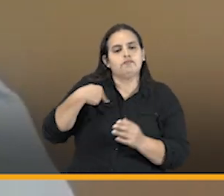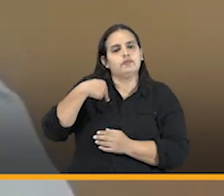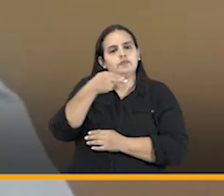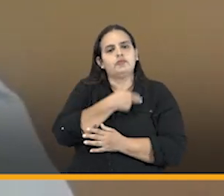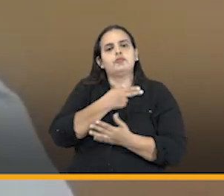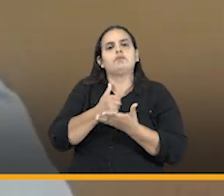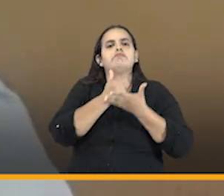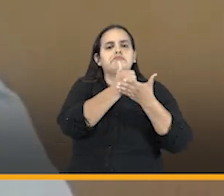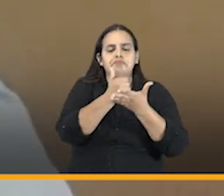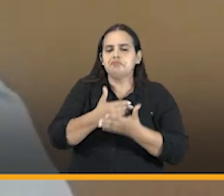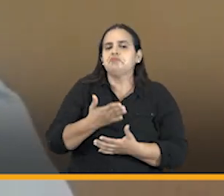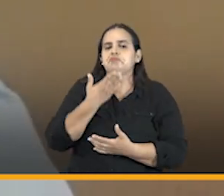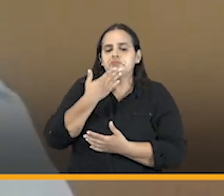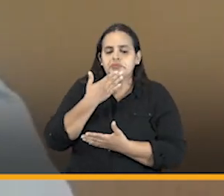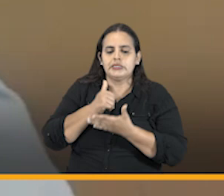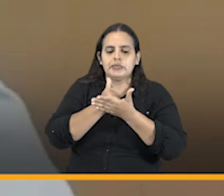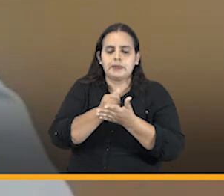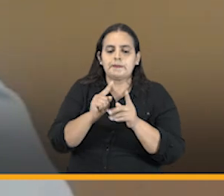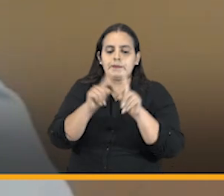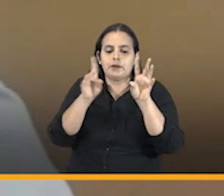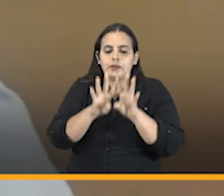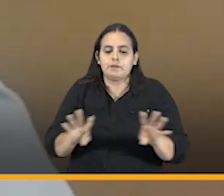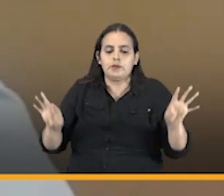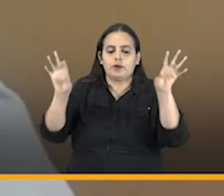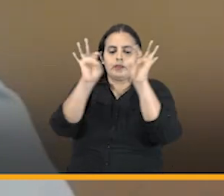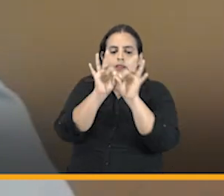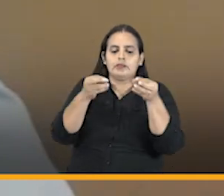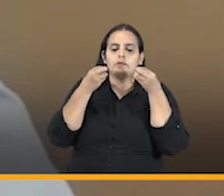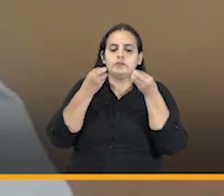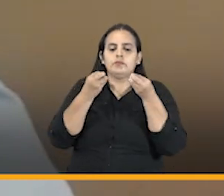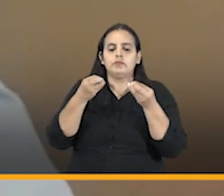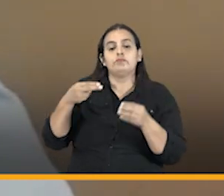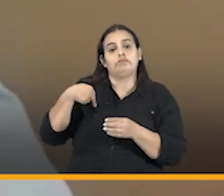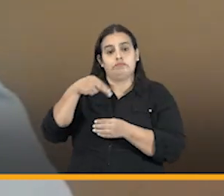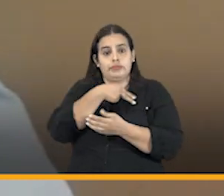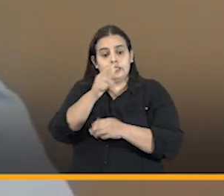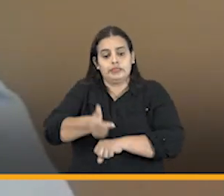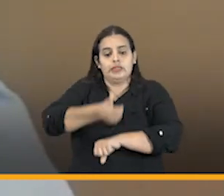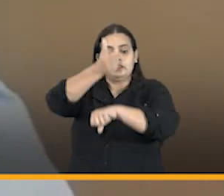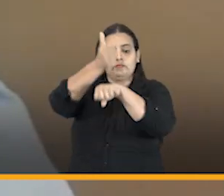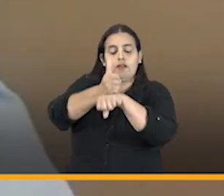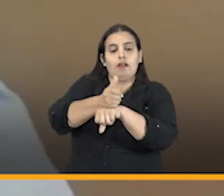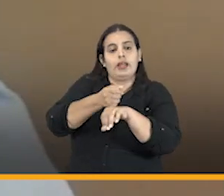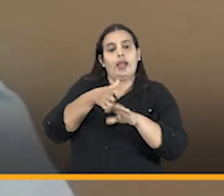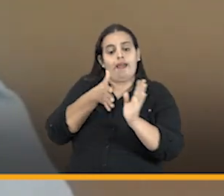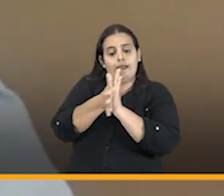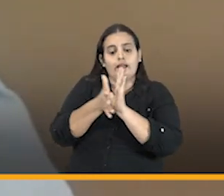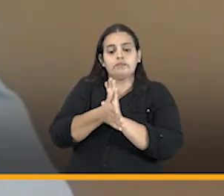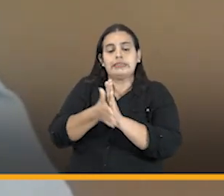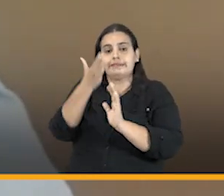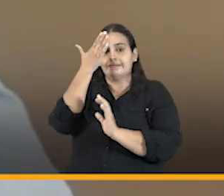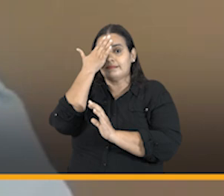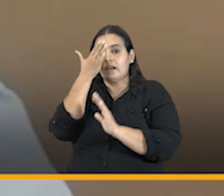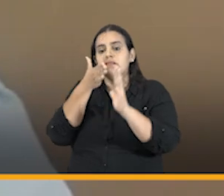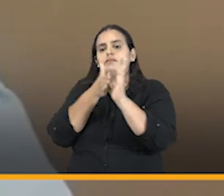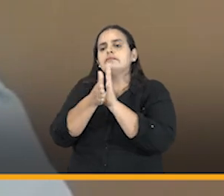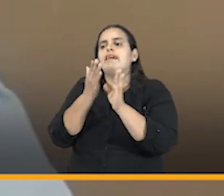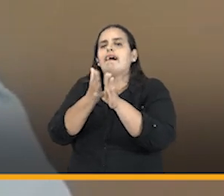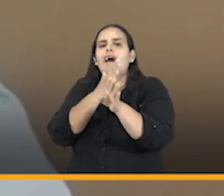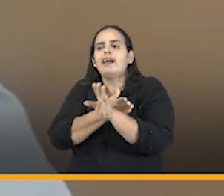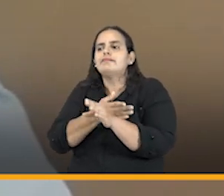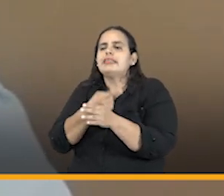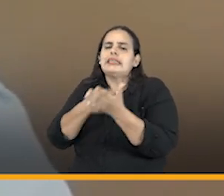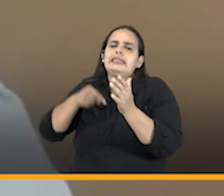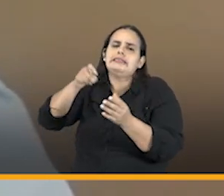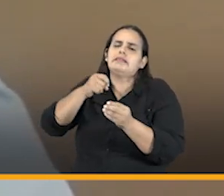podemos servir sin embargo es muy importante que los directores o jefes de la oficina jurídica estén enterados de esas solicitudes que